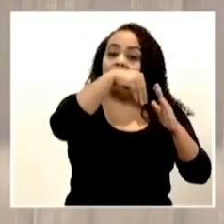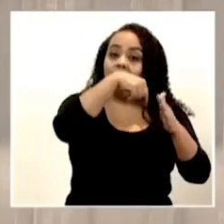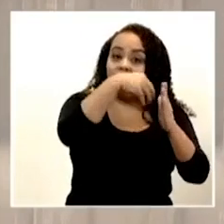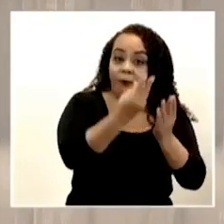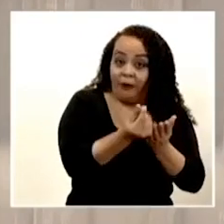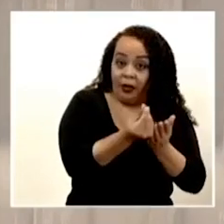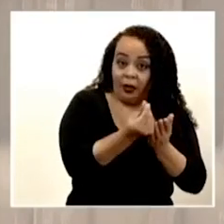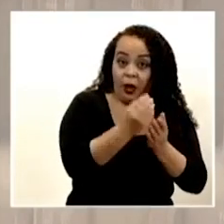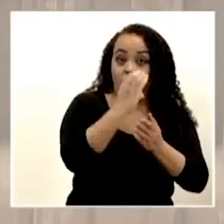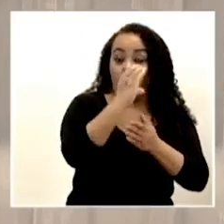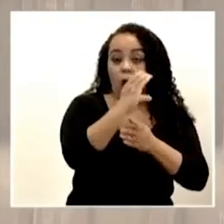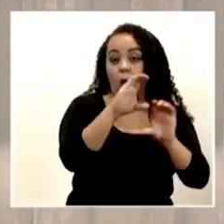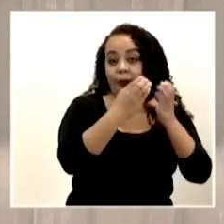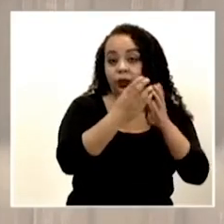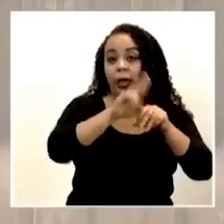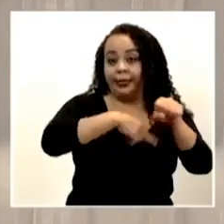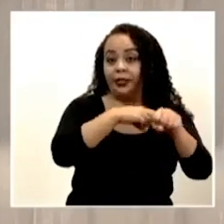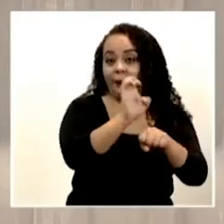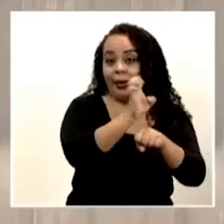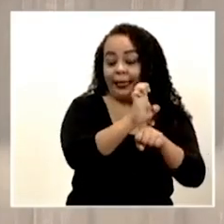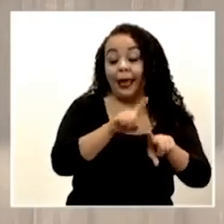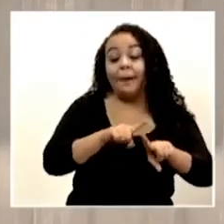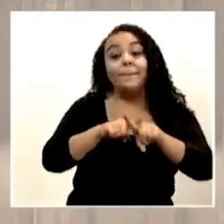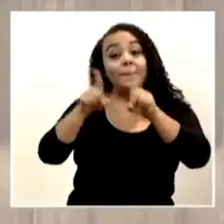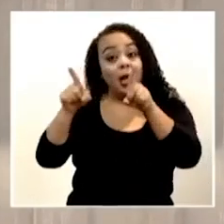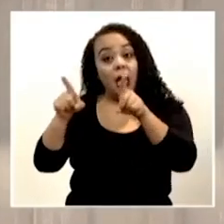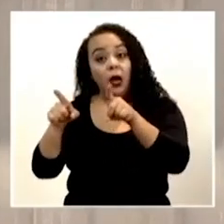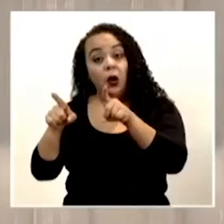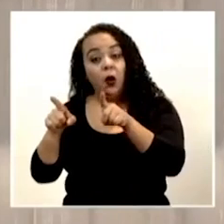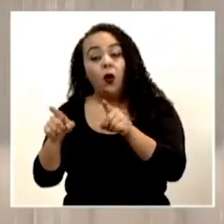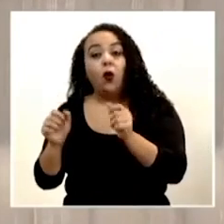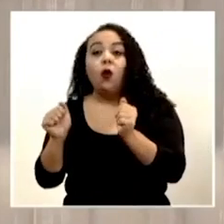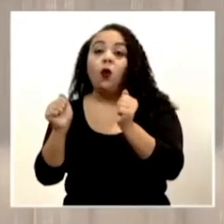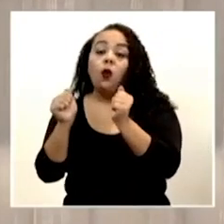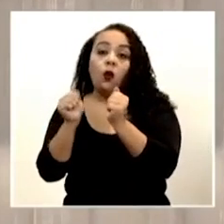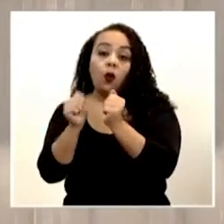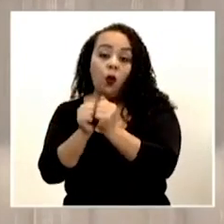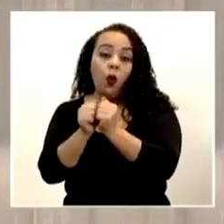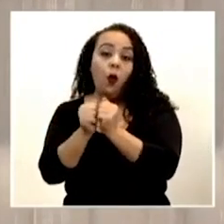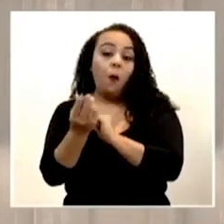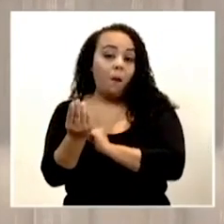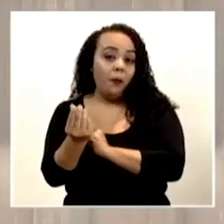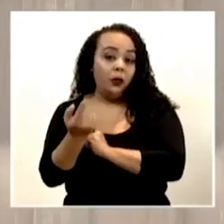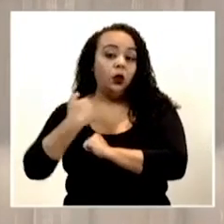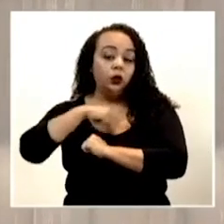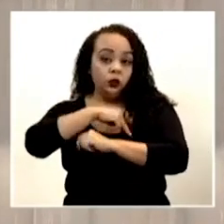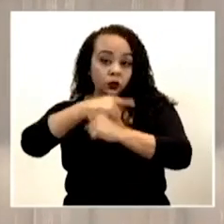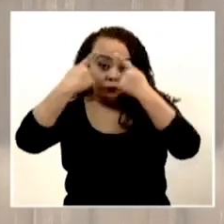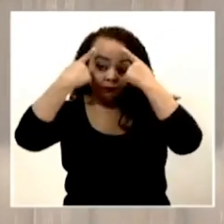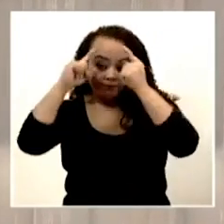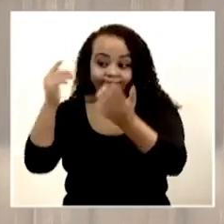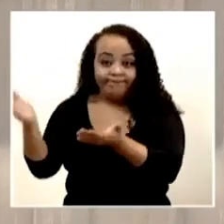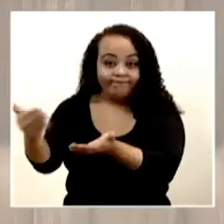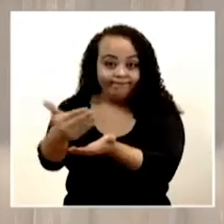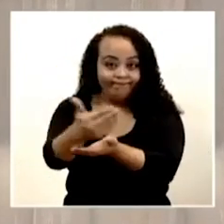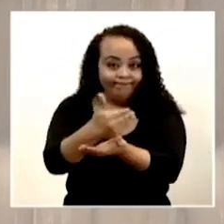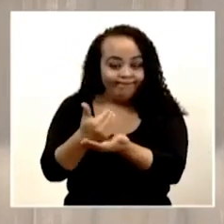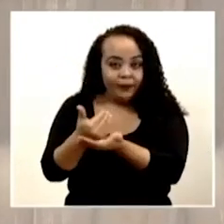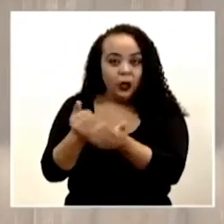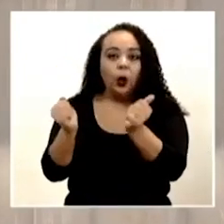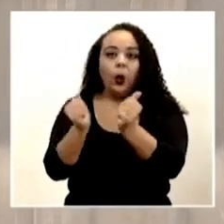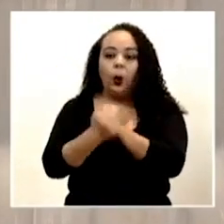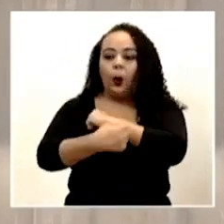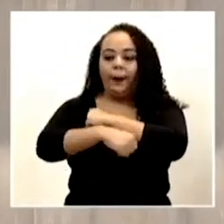Nacional de Emergencia, pero sobre todo con los fondos que hemos logrado recaudar con la